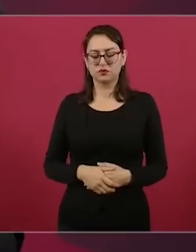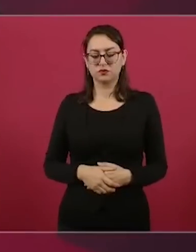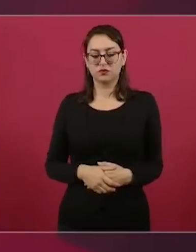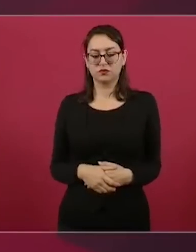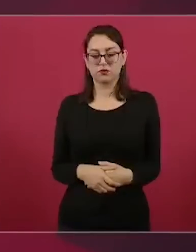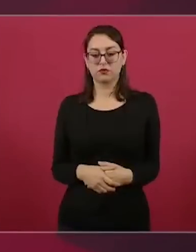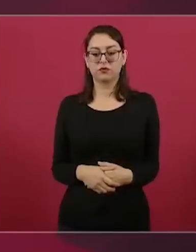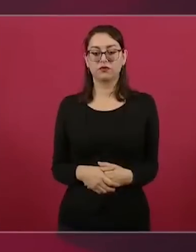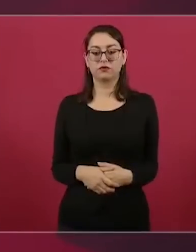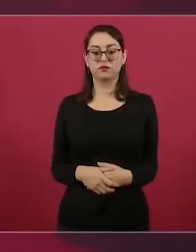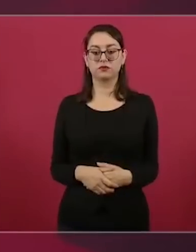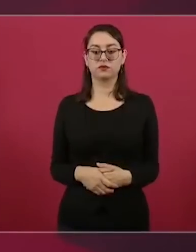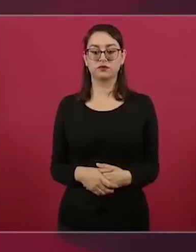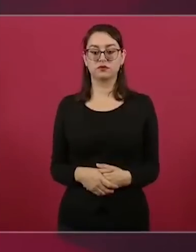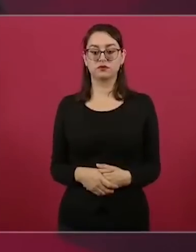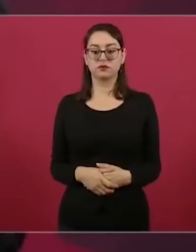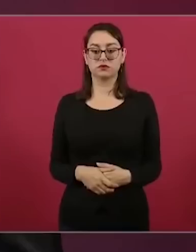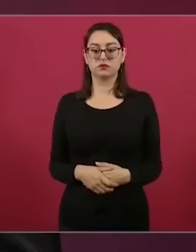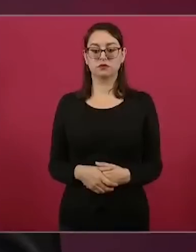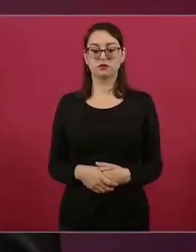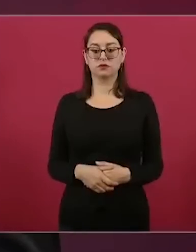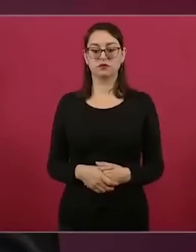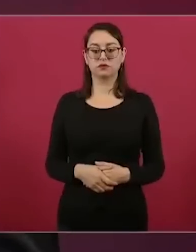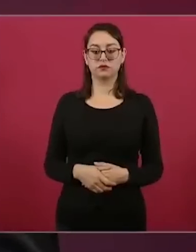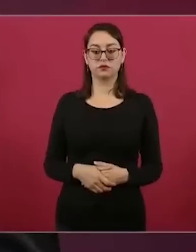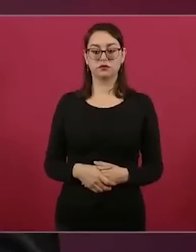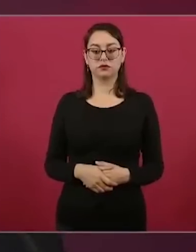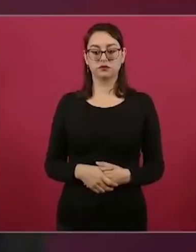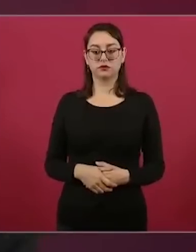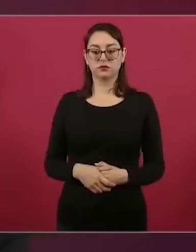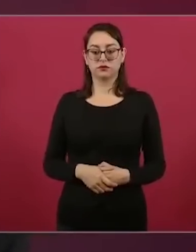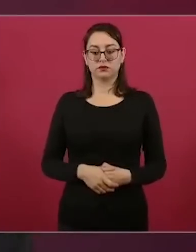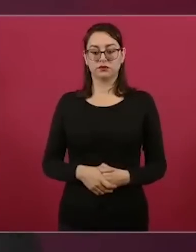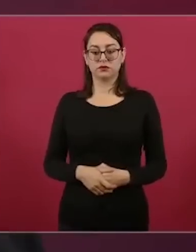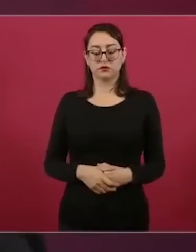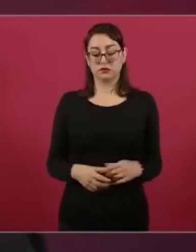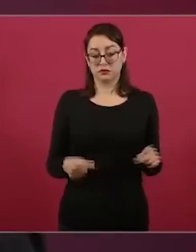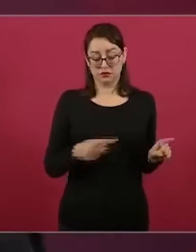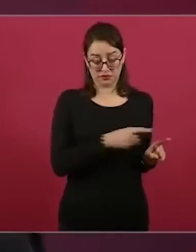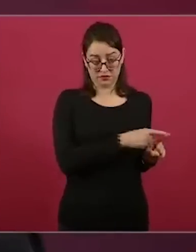Y a todos los que mencionamos, todos,